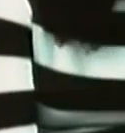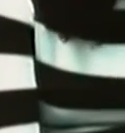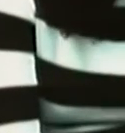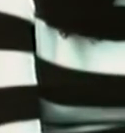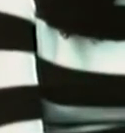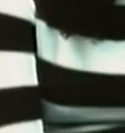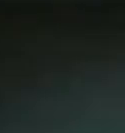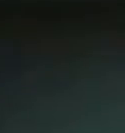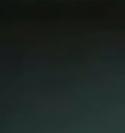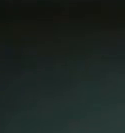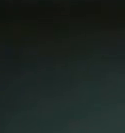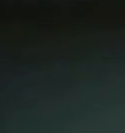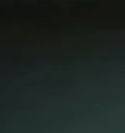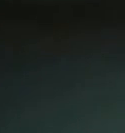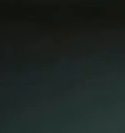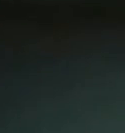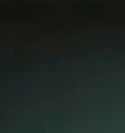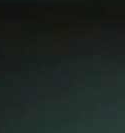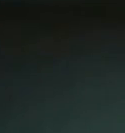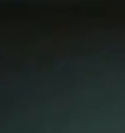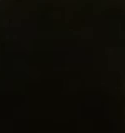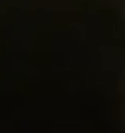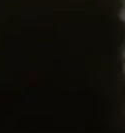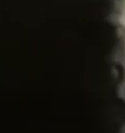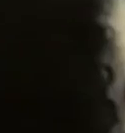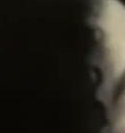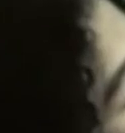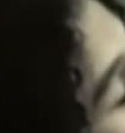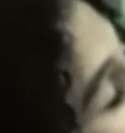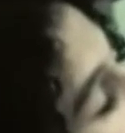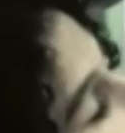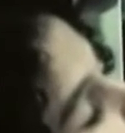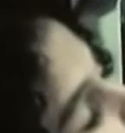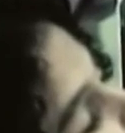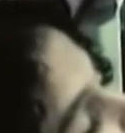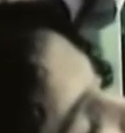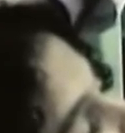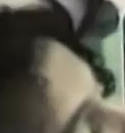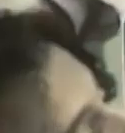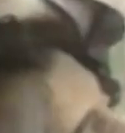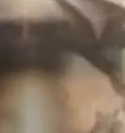fuente tú eres mi Dios mi sanador